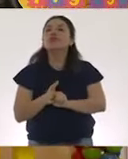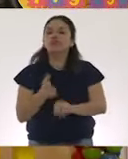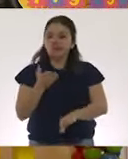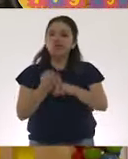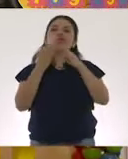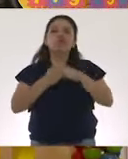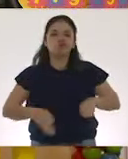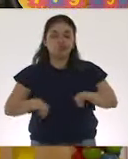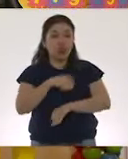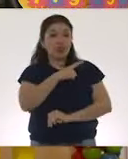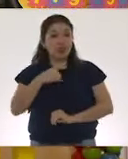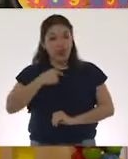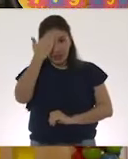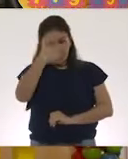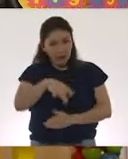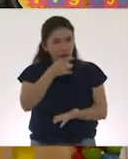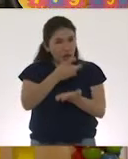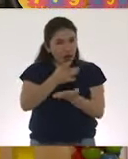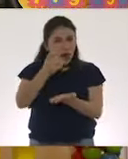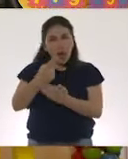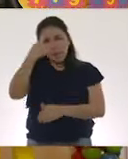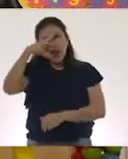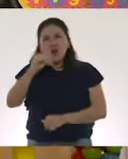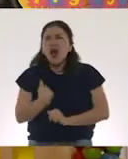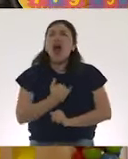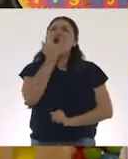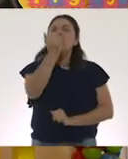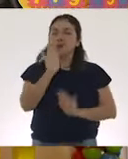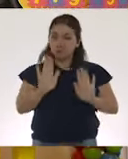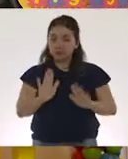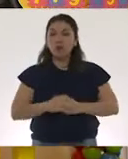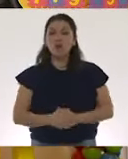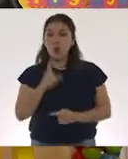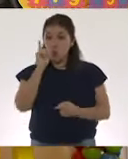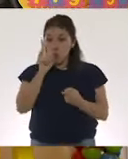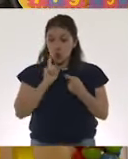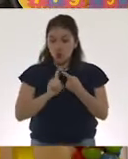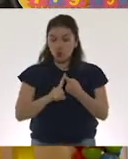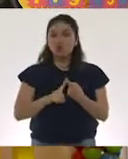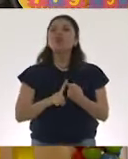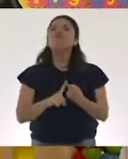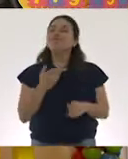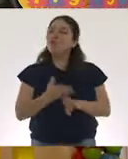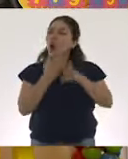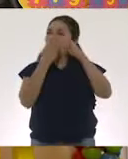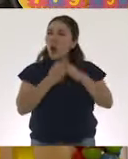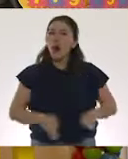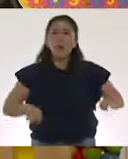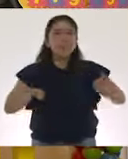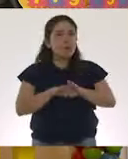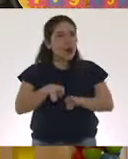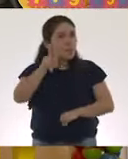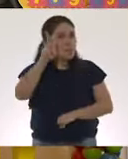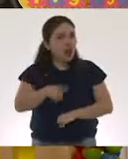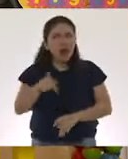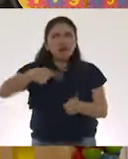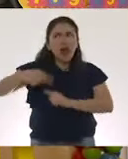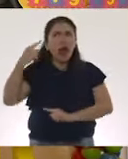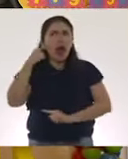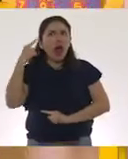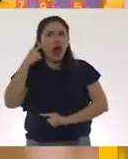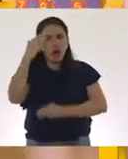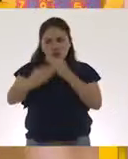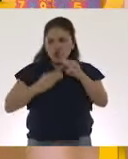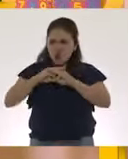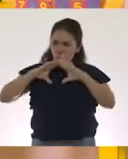importante que sepamos e identifiquemos para no caer en errores. Una de ellas, muy importante, muy diseminada a lo largo del